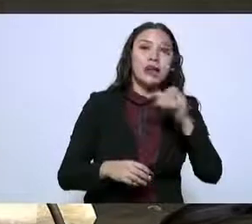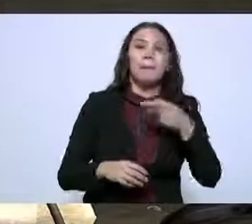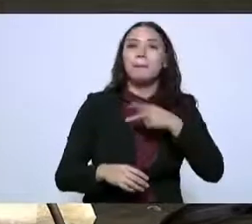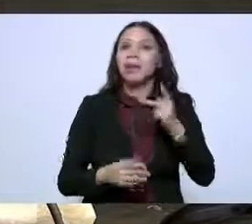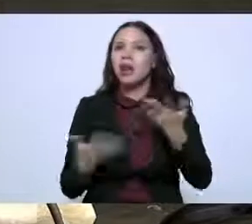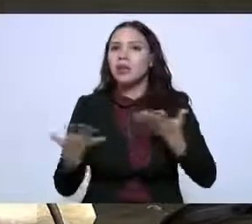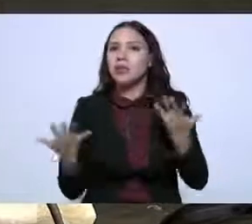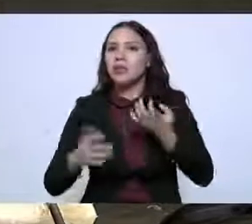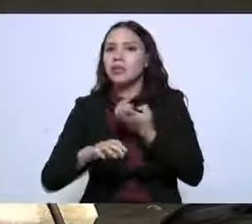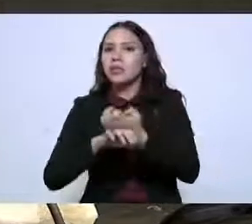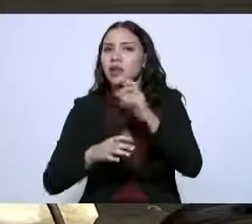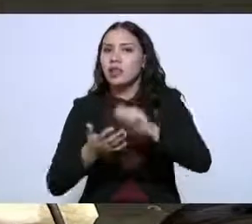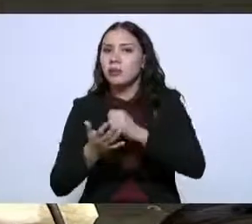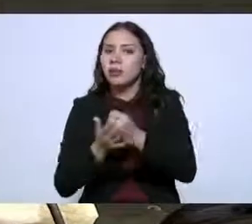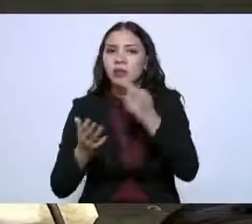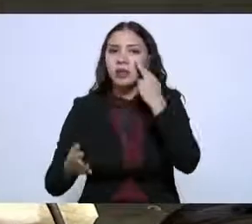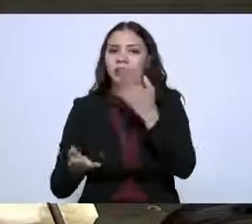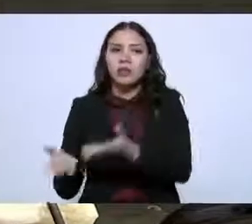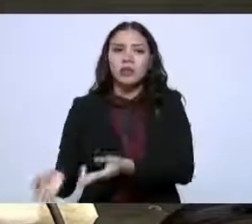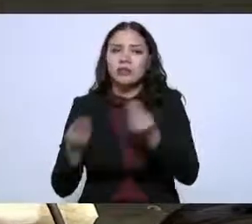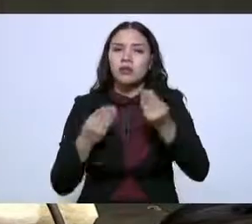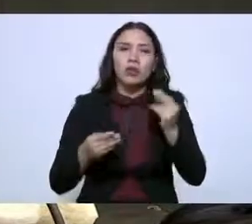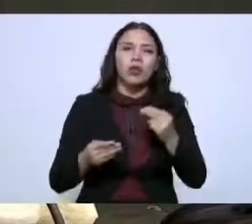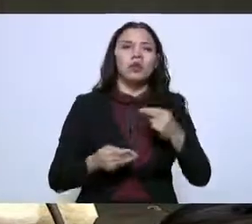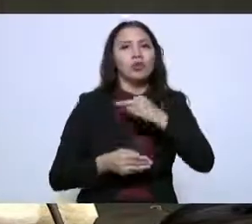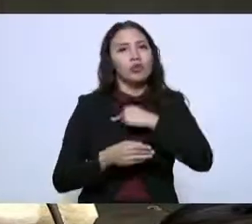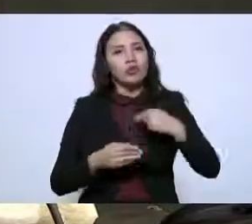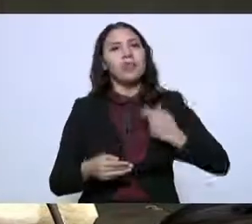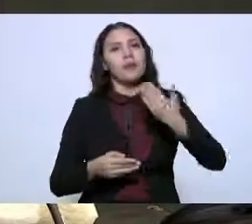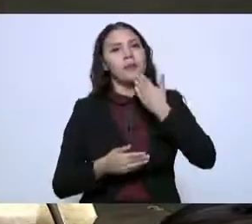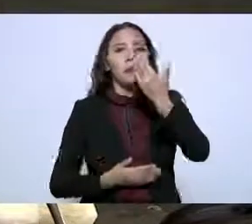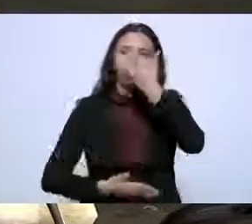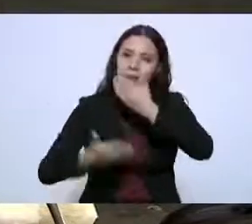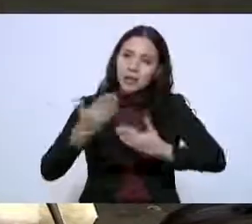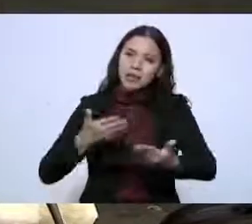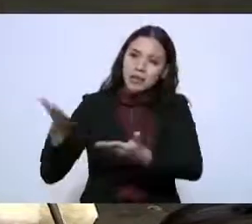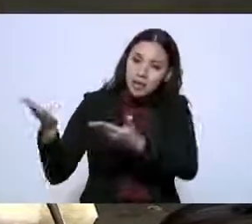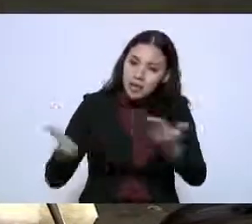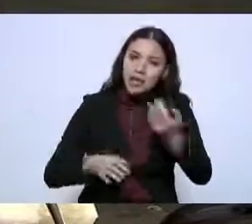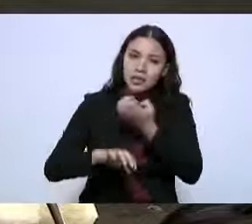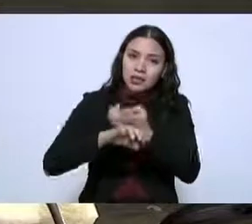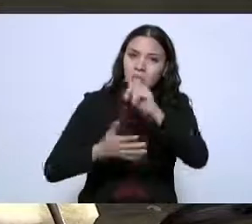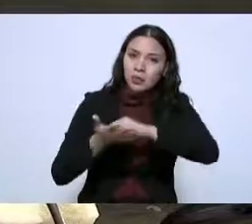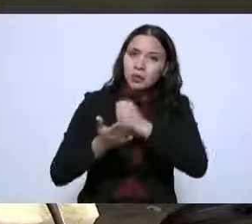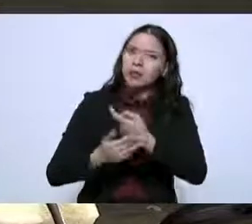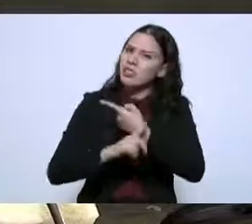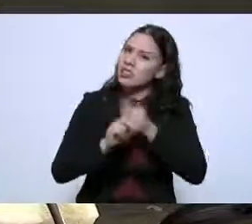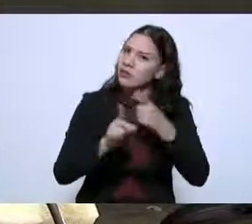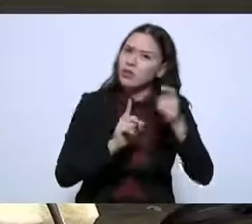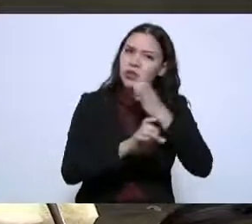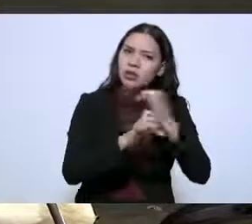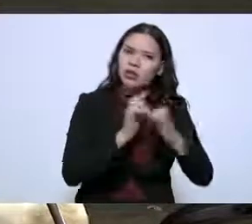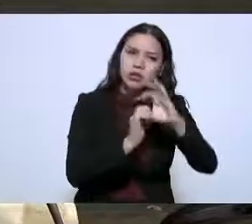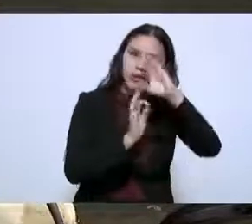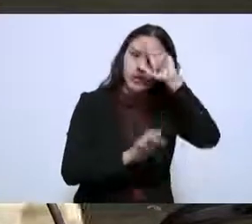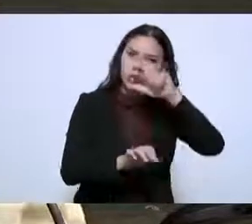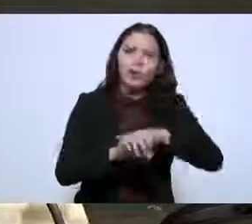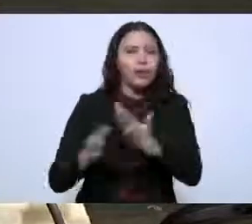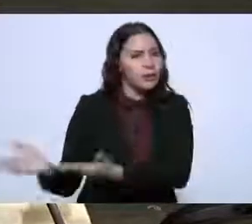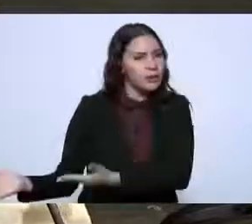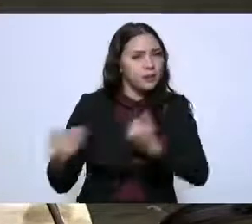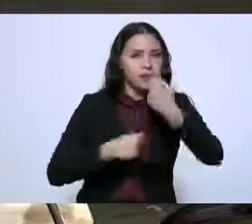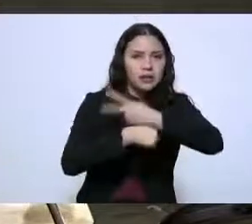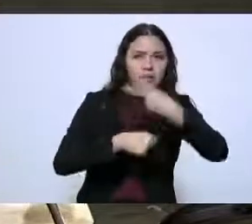le damos la bienvenida a un estado para que lleve lo mejor de su diversidad cultural en el caso de